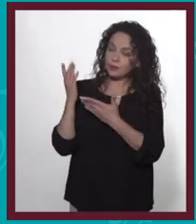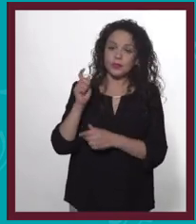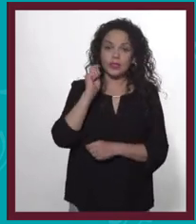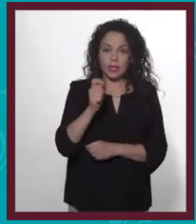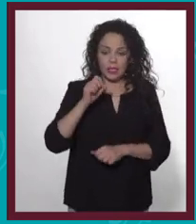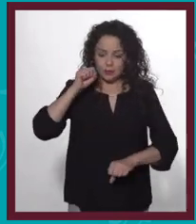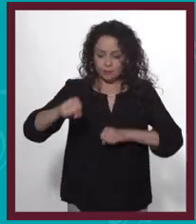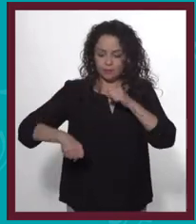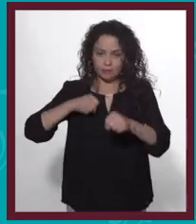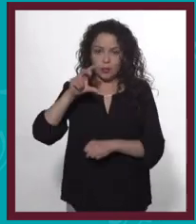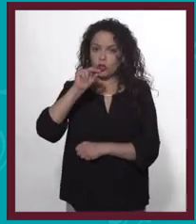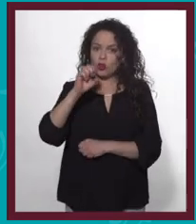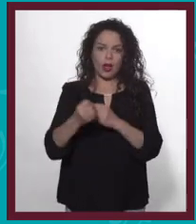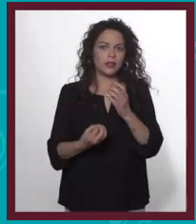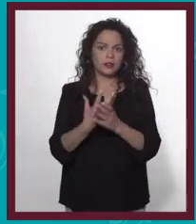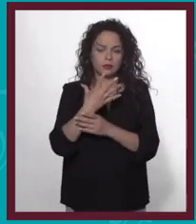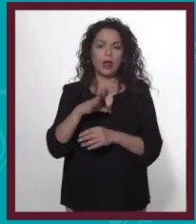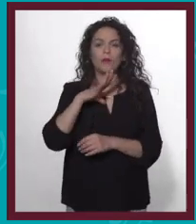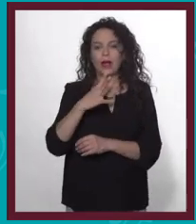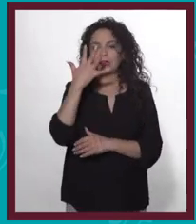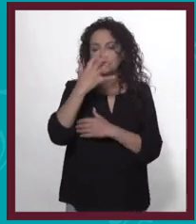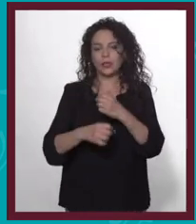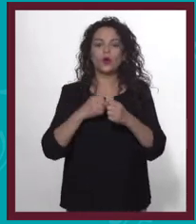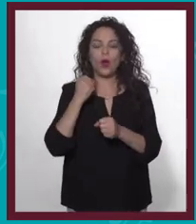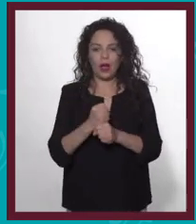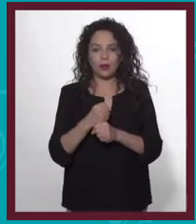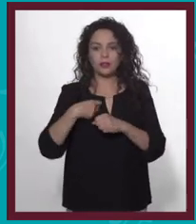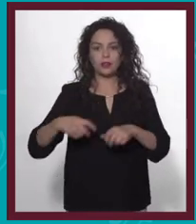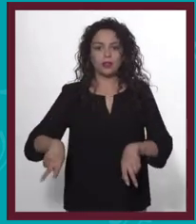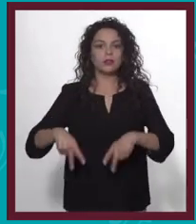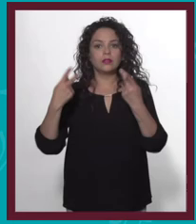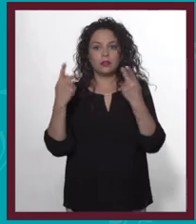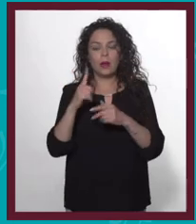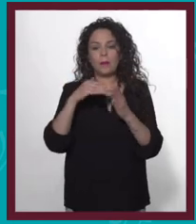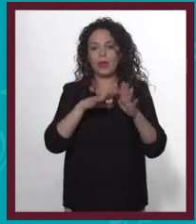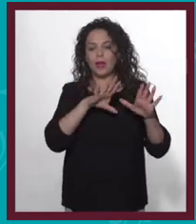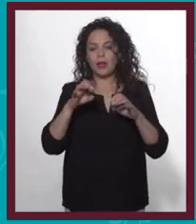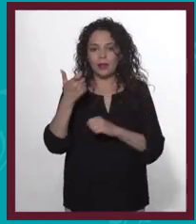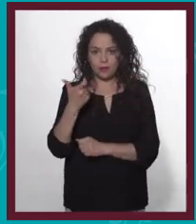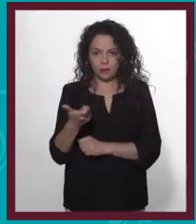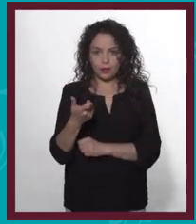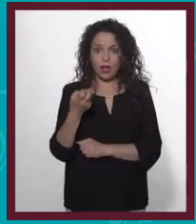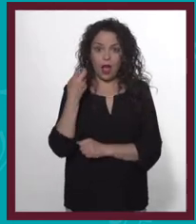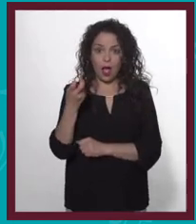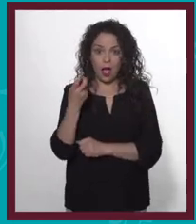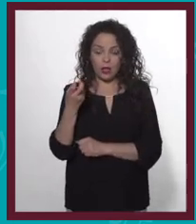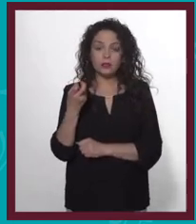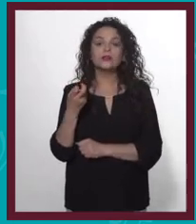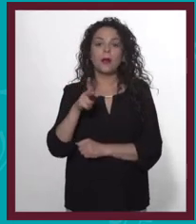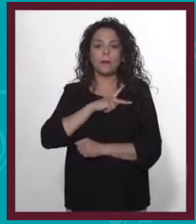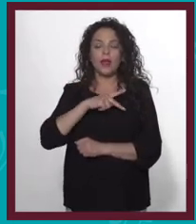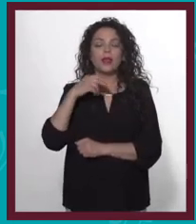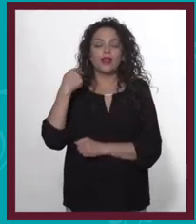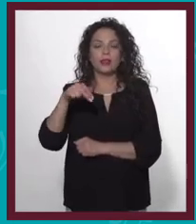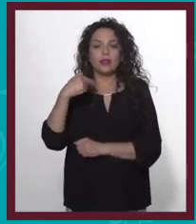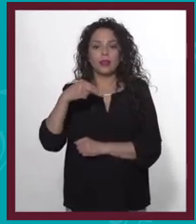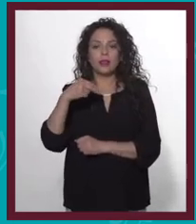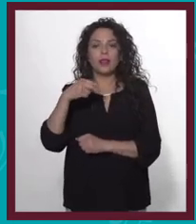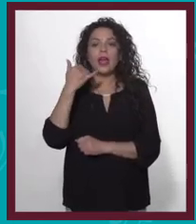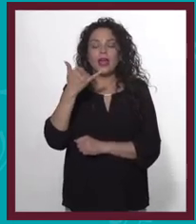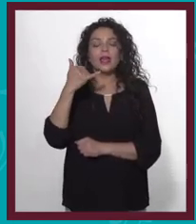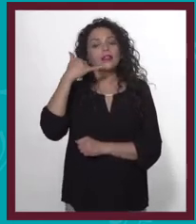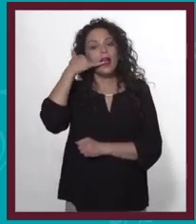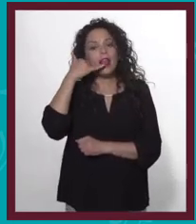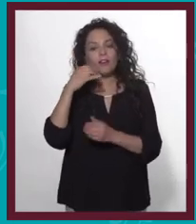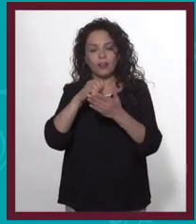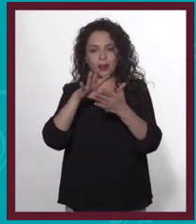Vendo una bici de montaña, no es tan nueva, tiene cinco años. La vendo en mil cientos pesos y este es mi teléfono.